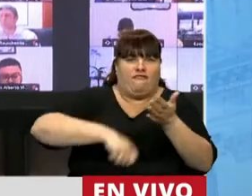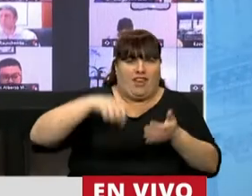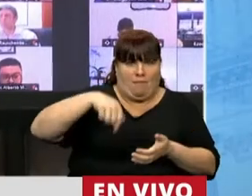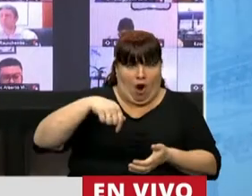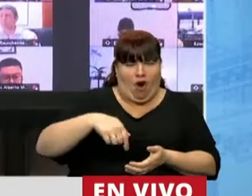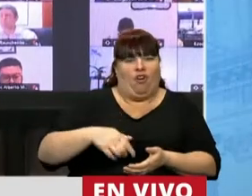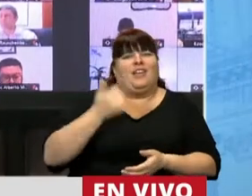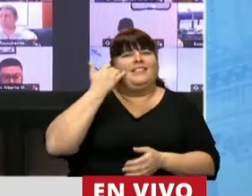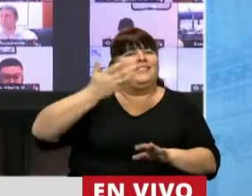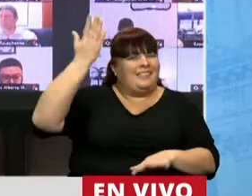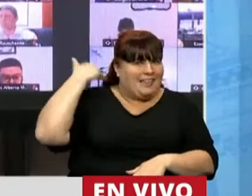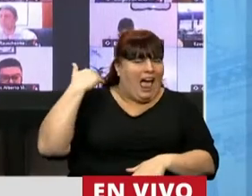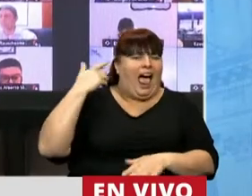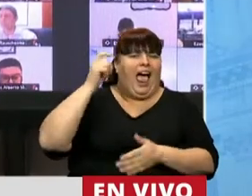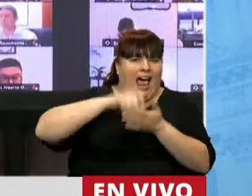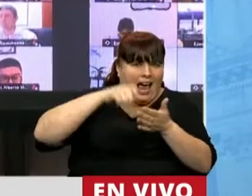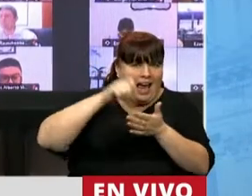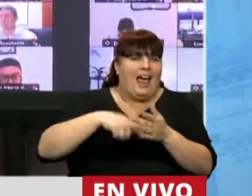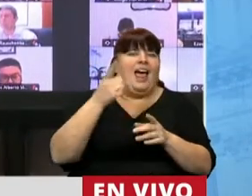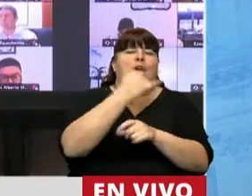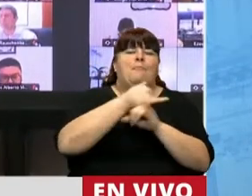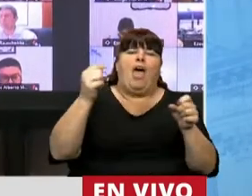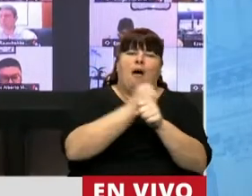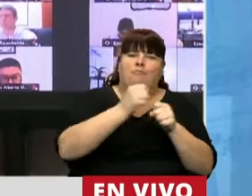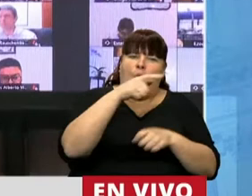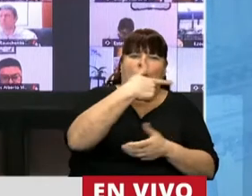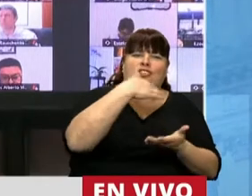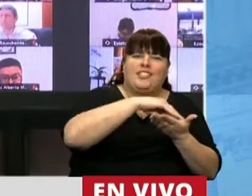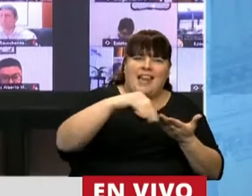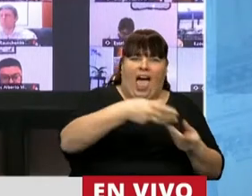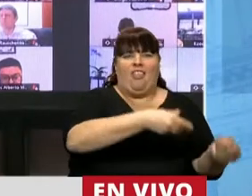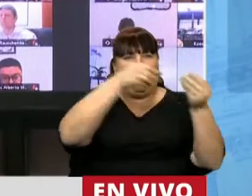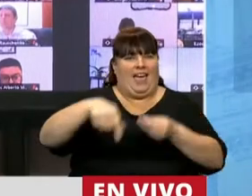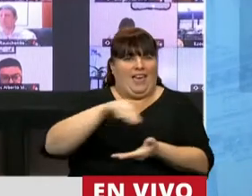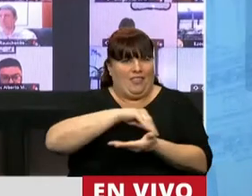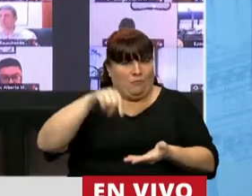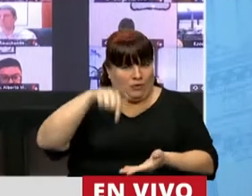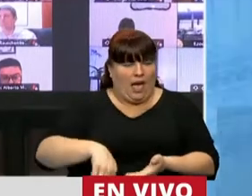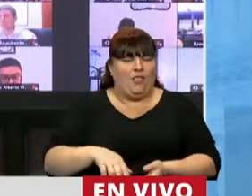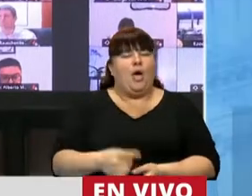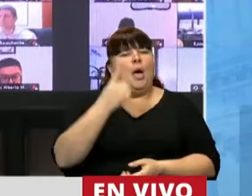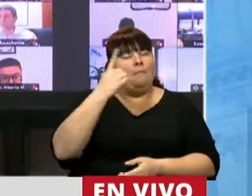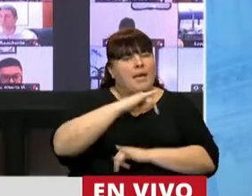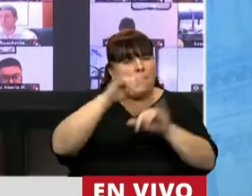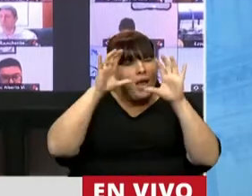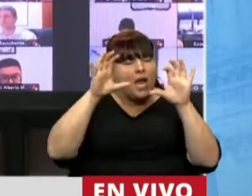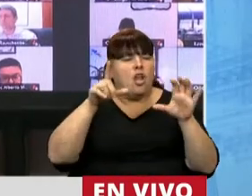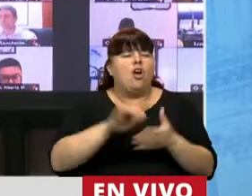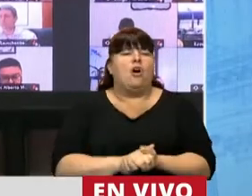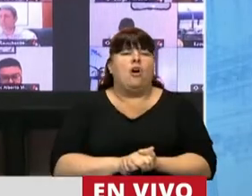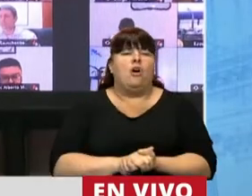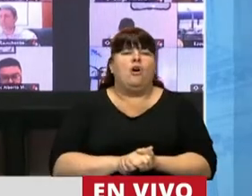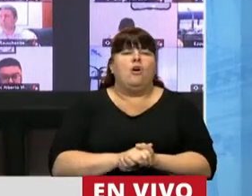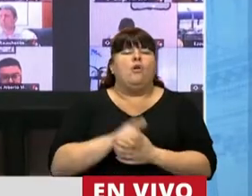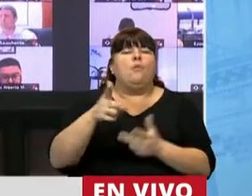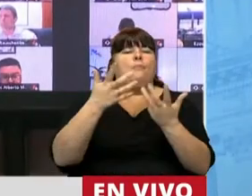hoy, luego de su media sanción del Senado de la Nación. Y en primer lugar recordar que